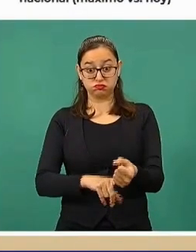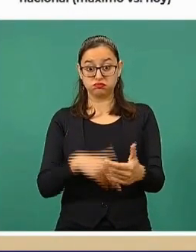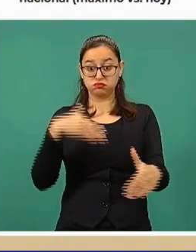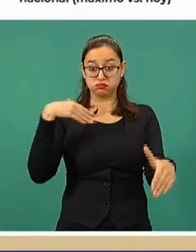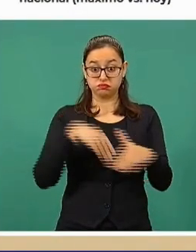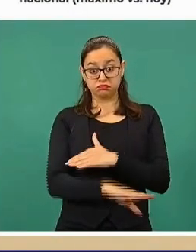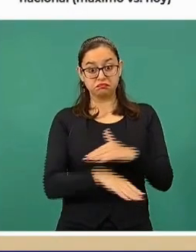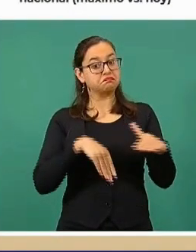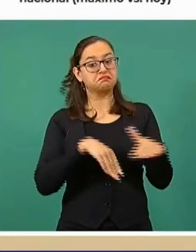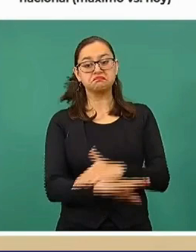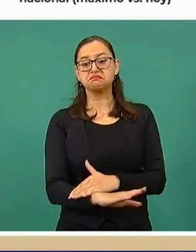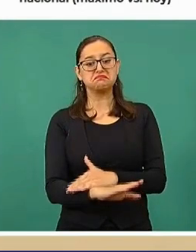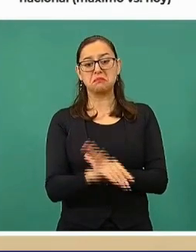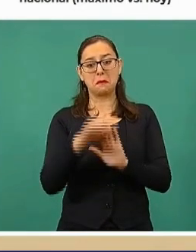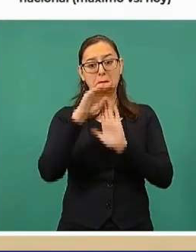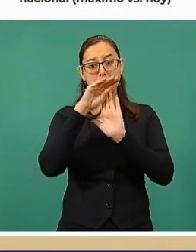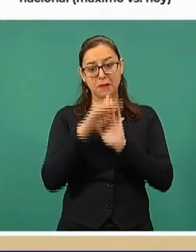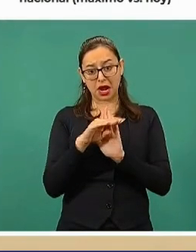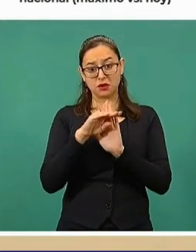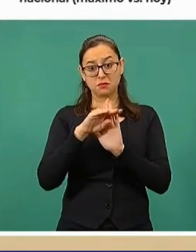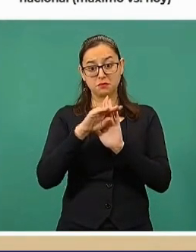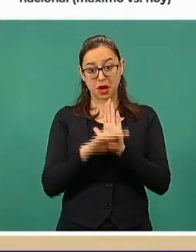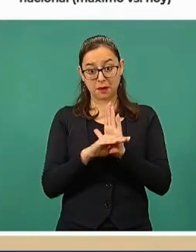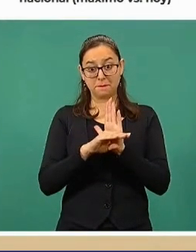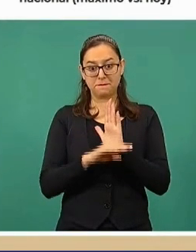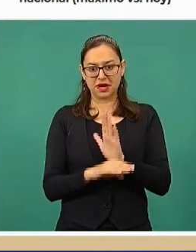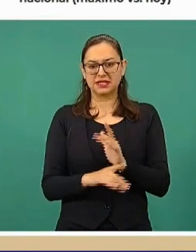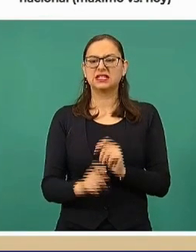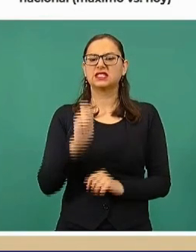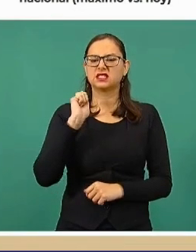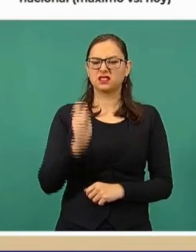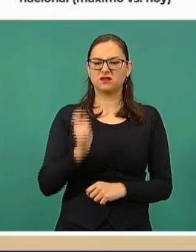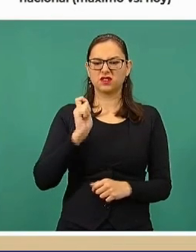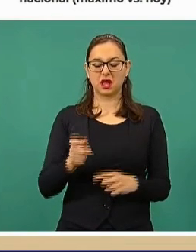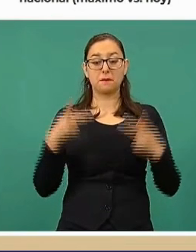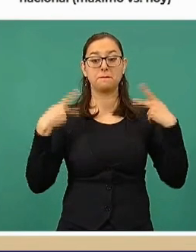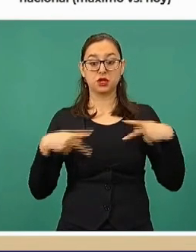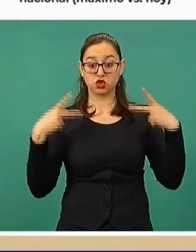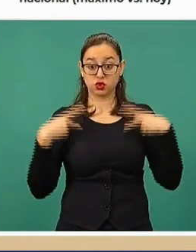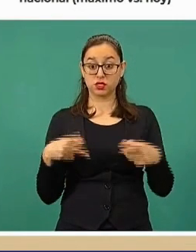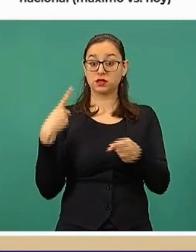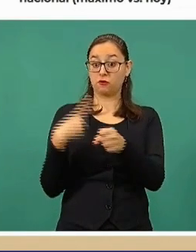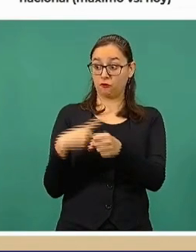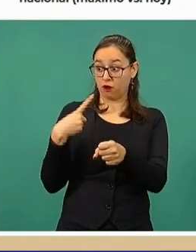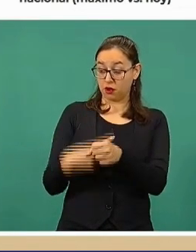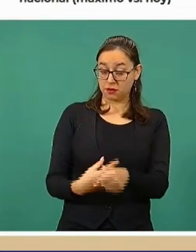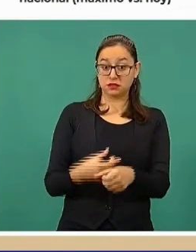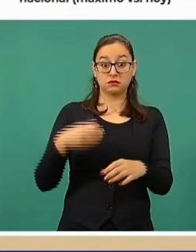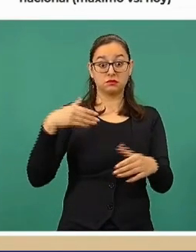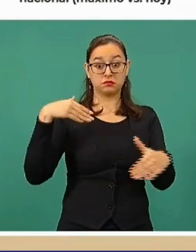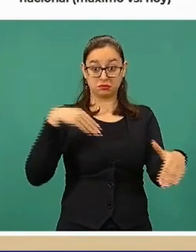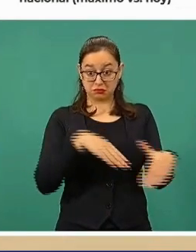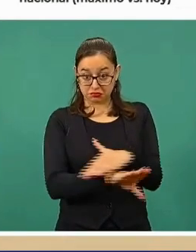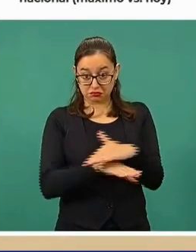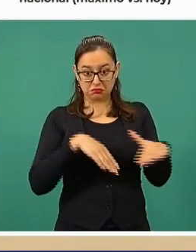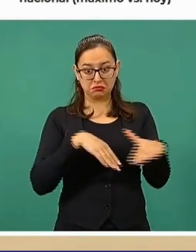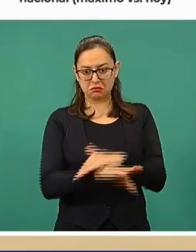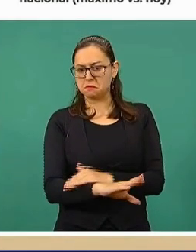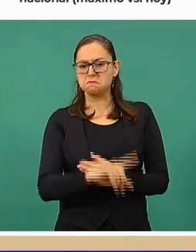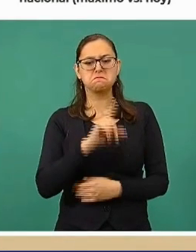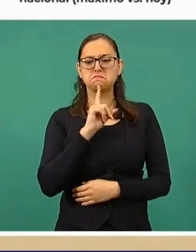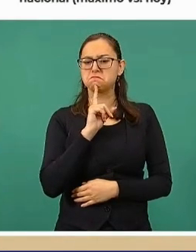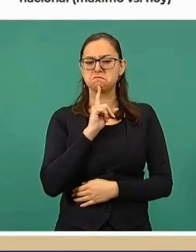unidades COVID y esto atiende a que hay menos ingresos, menos pacientes enfermos nuevos que personas que salen en